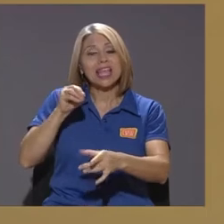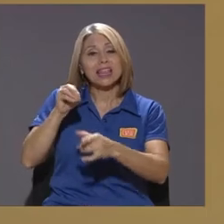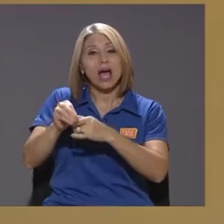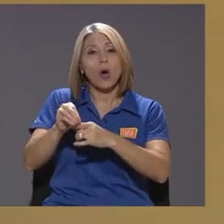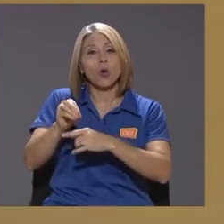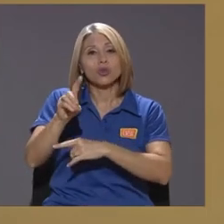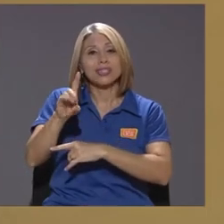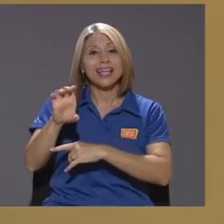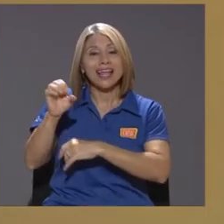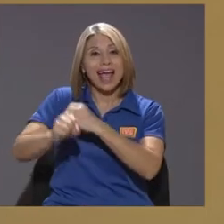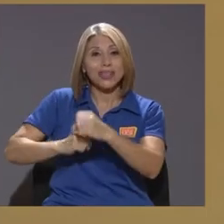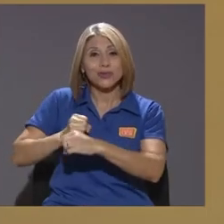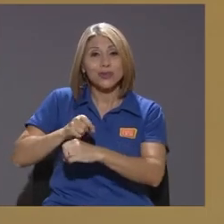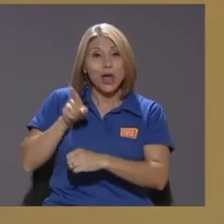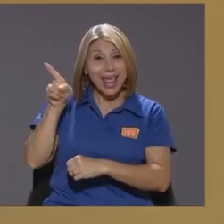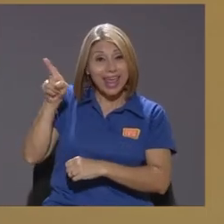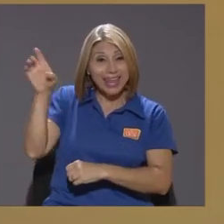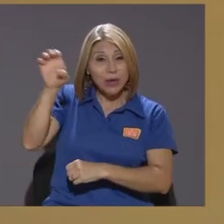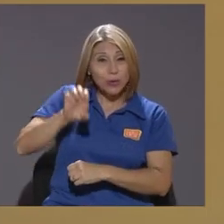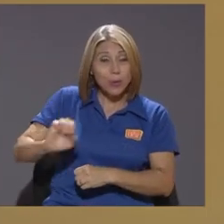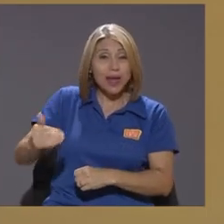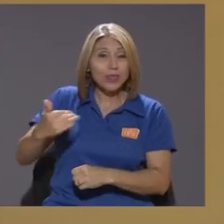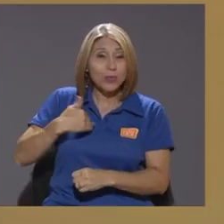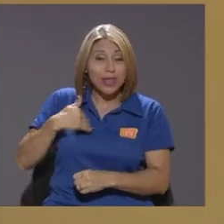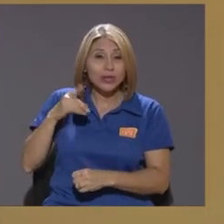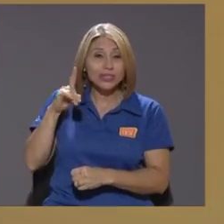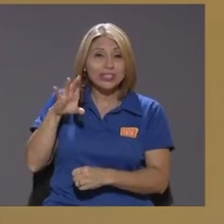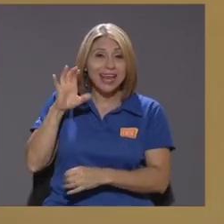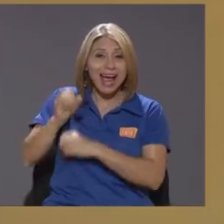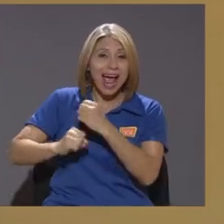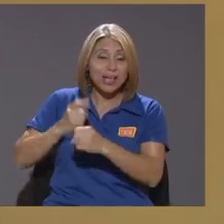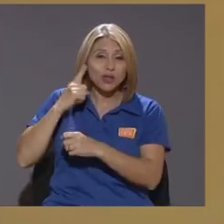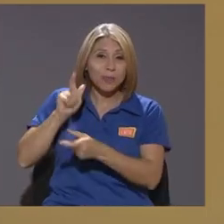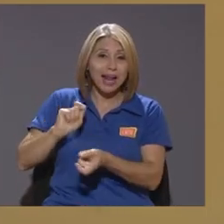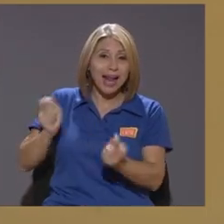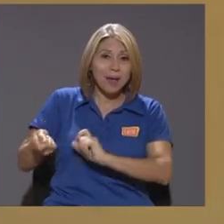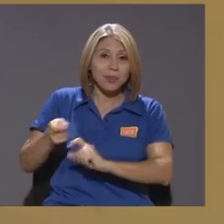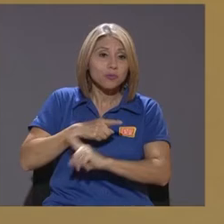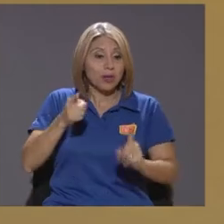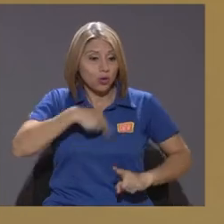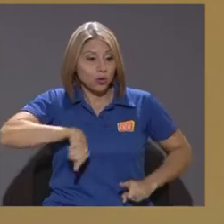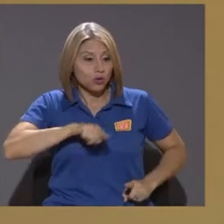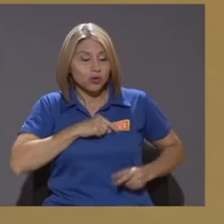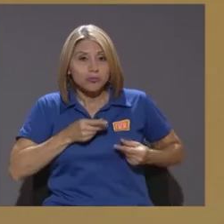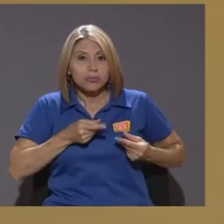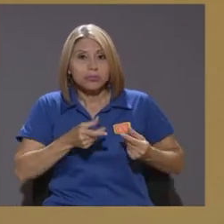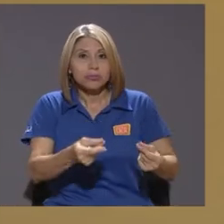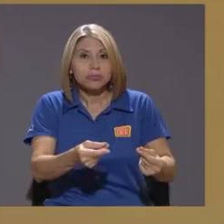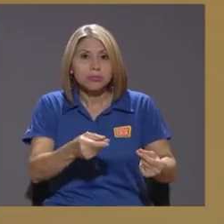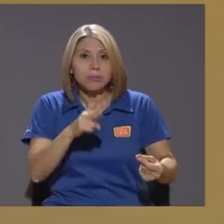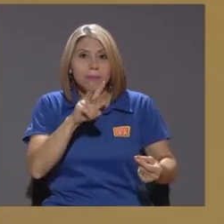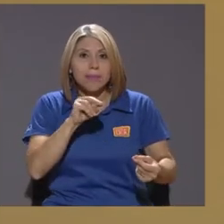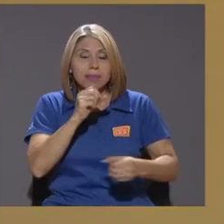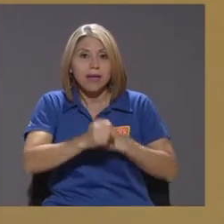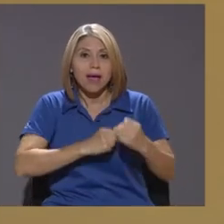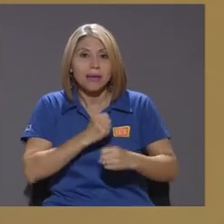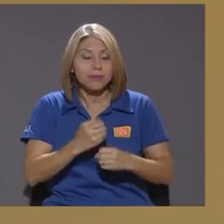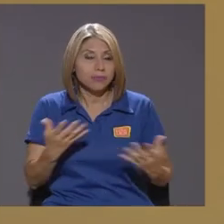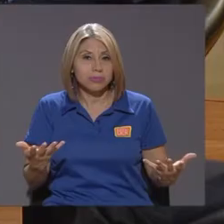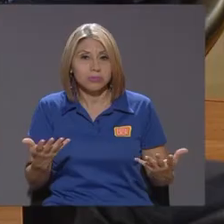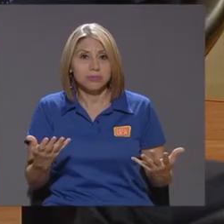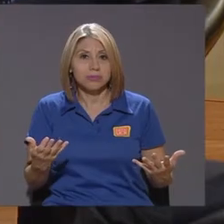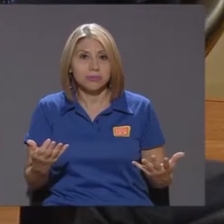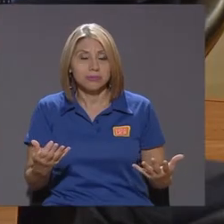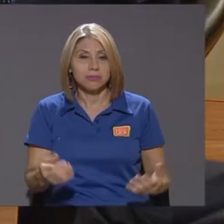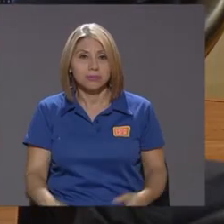lo que ellos tuvieron una centuria para hacer los cambios nosotros vamos a tener que hacerlos en una quinta parte de